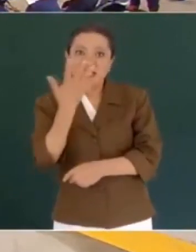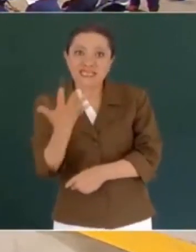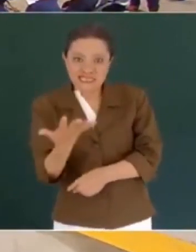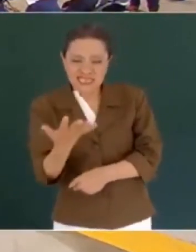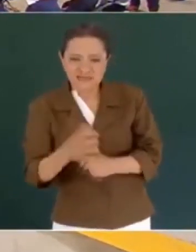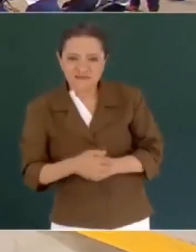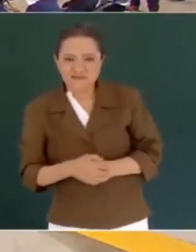Gracias por ver el video.